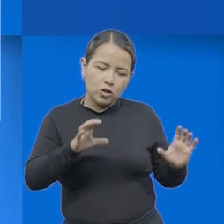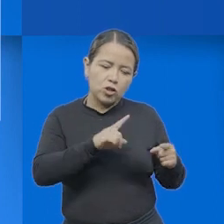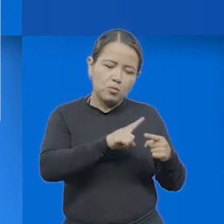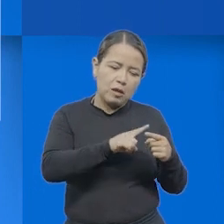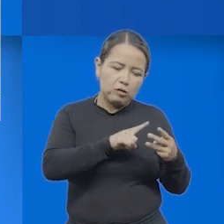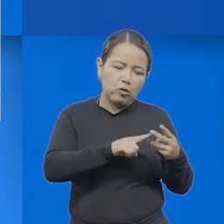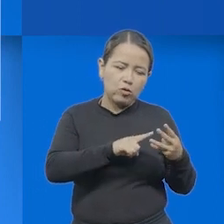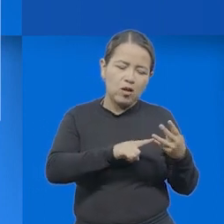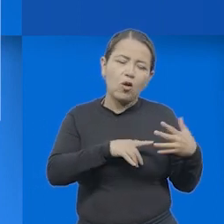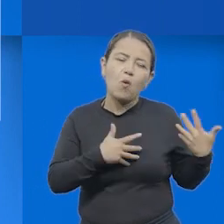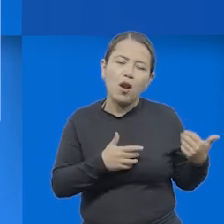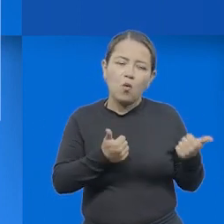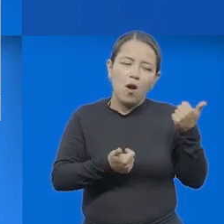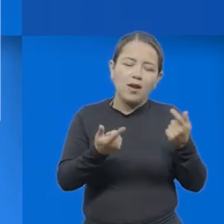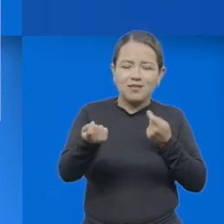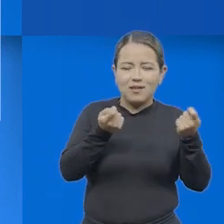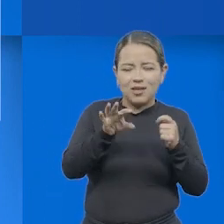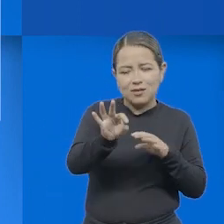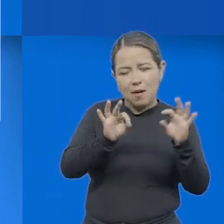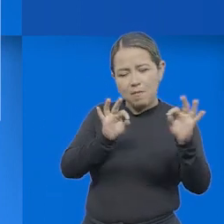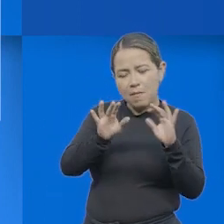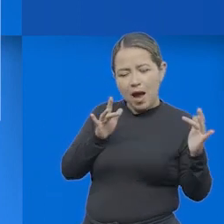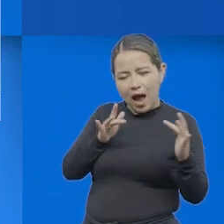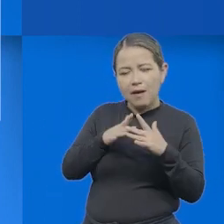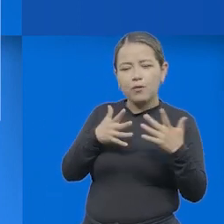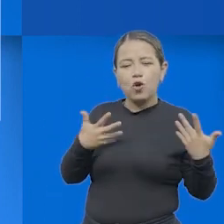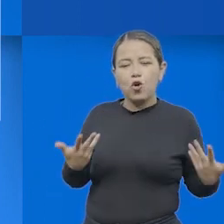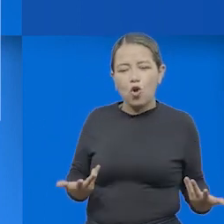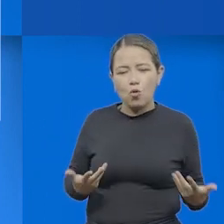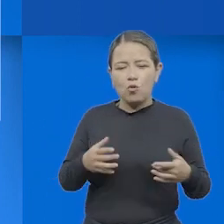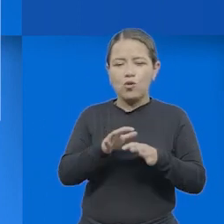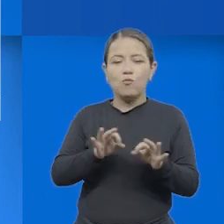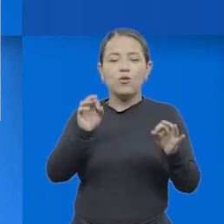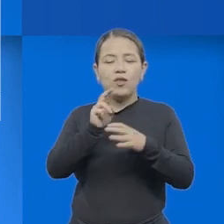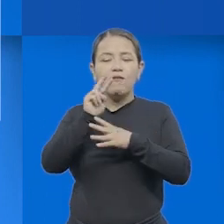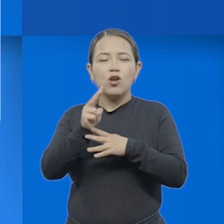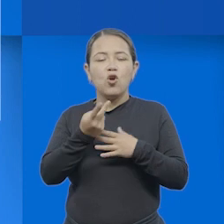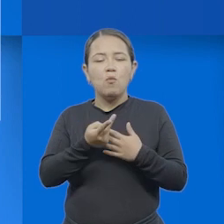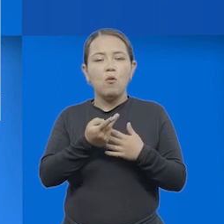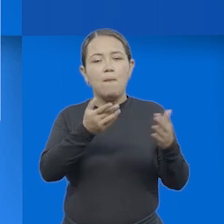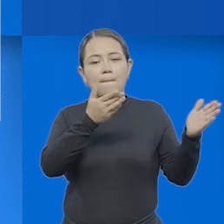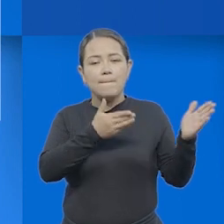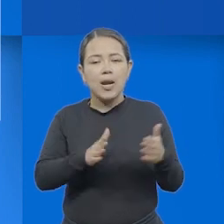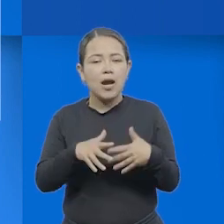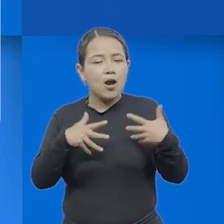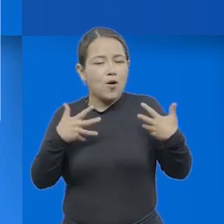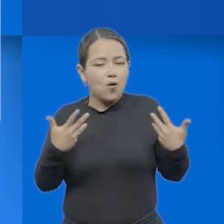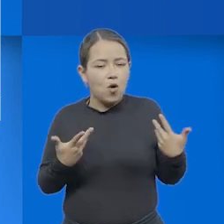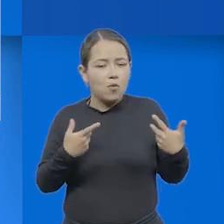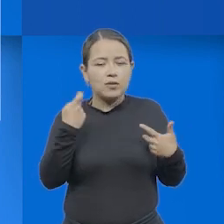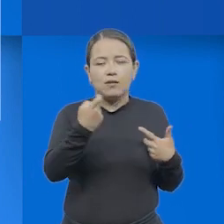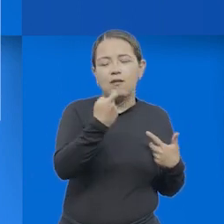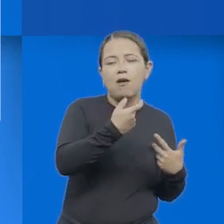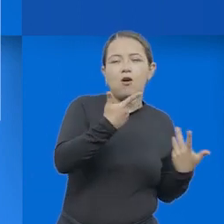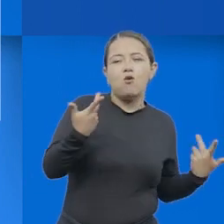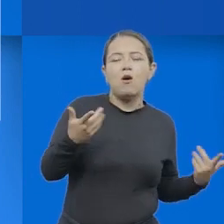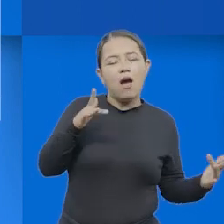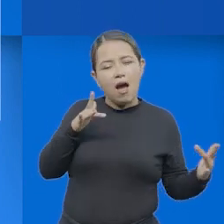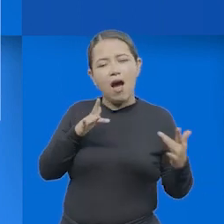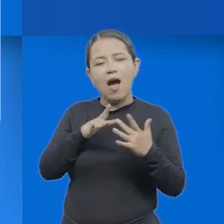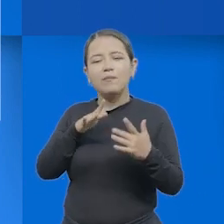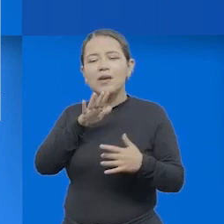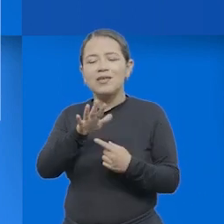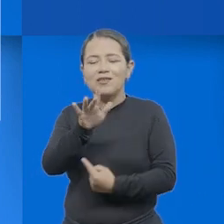acciones, seleccionar estrategias personales adecuadas, observar cómo está funcionando el plan, buscar estrategias